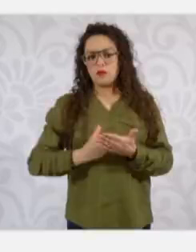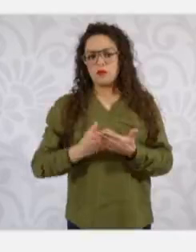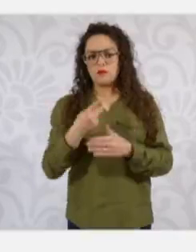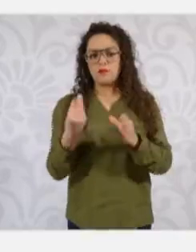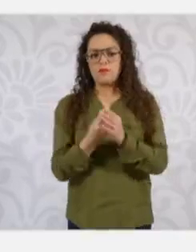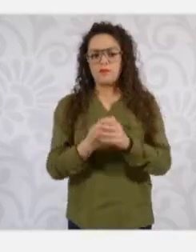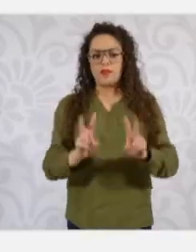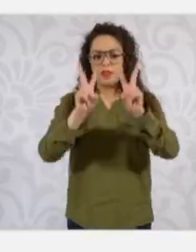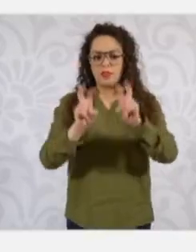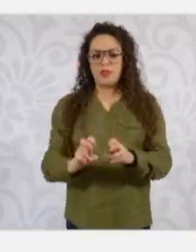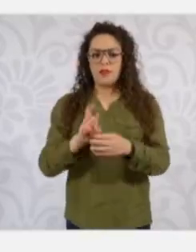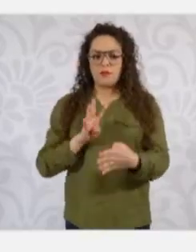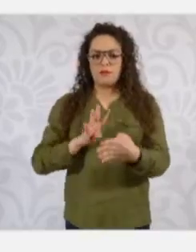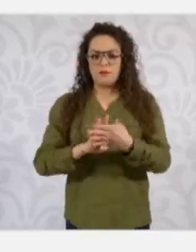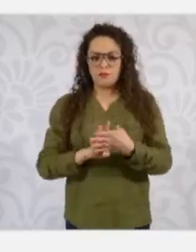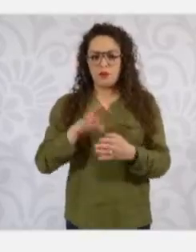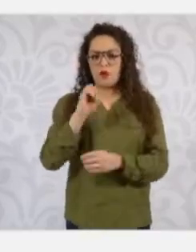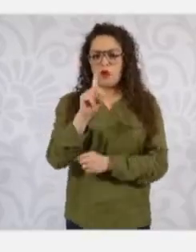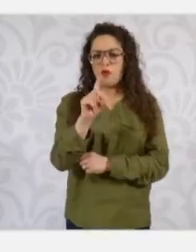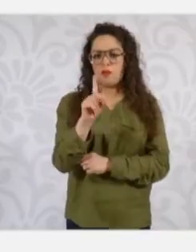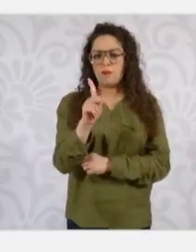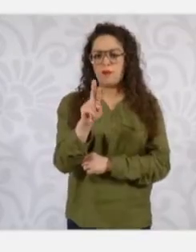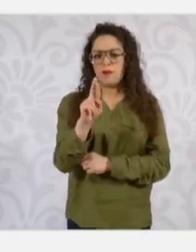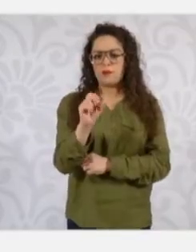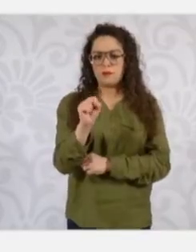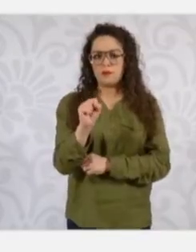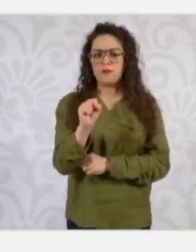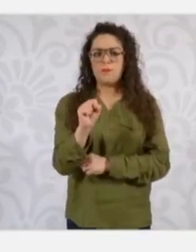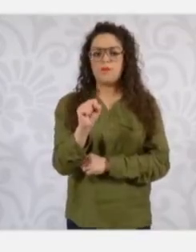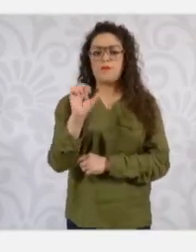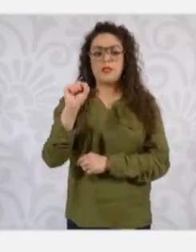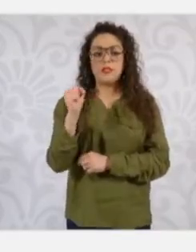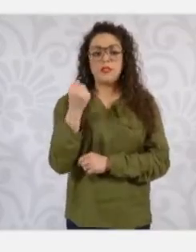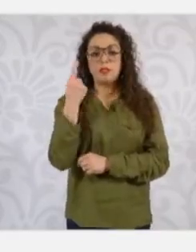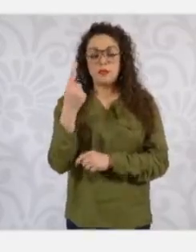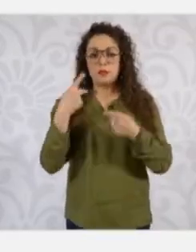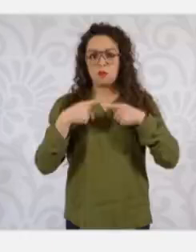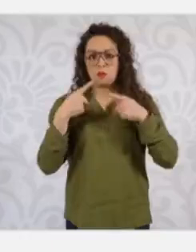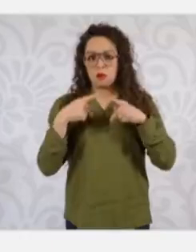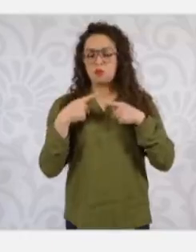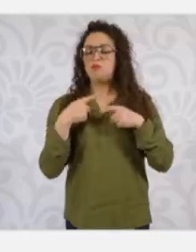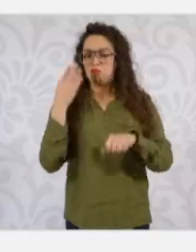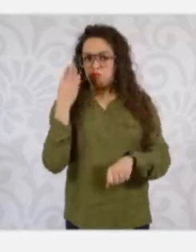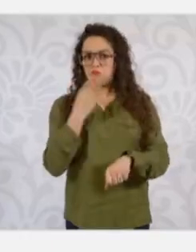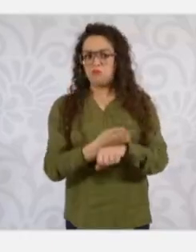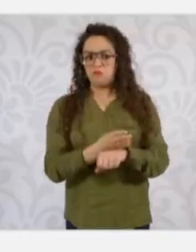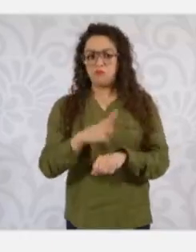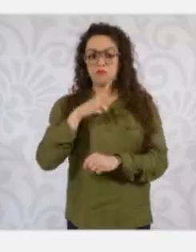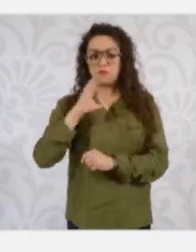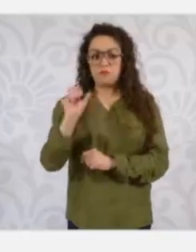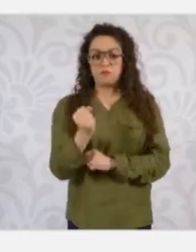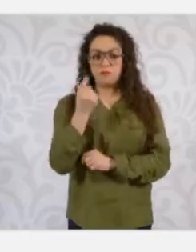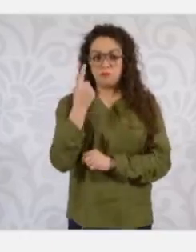o DAPRIS, contra 61 imputados, respecto a los cuales se obtuvo 61